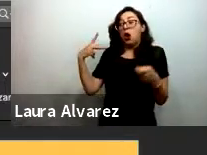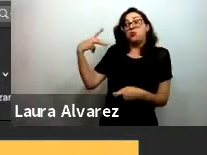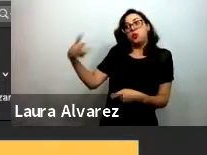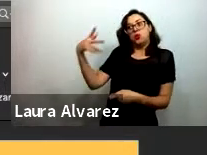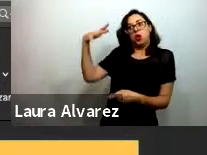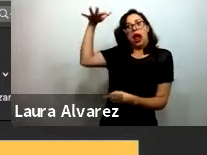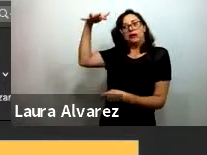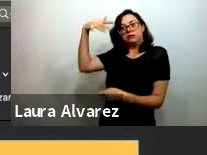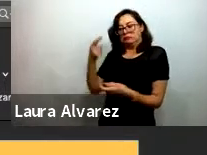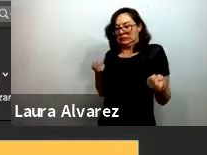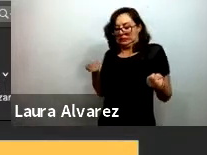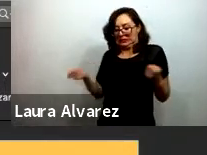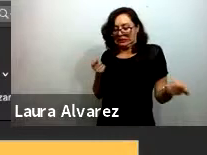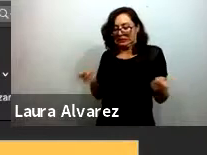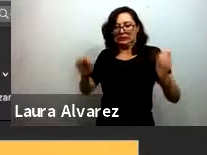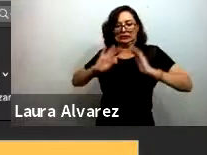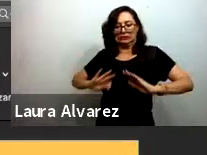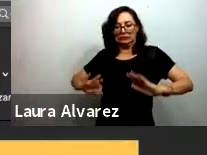crianza cariñosa y sensible